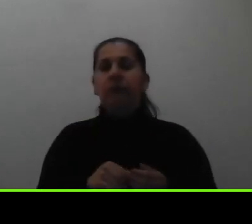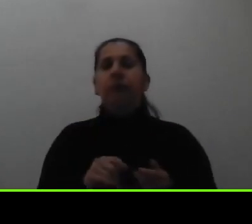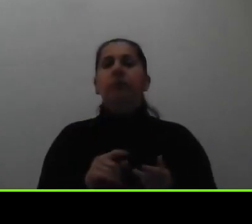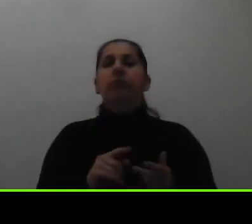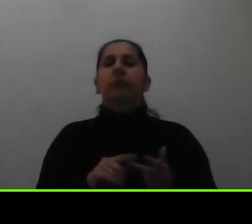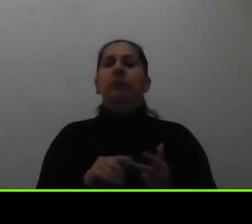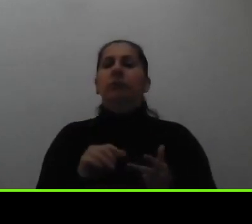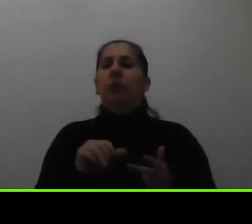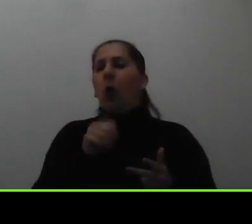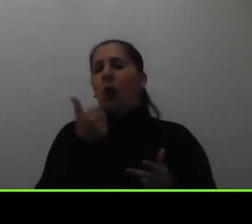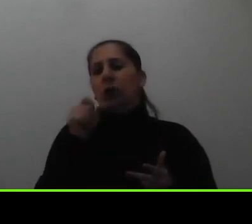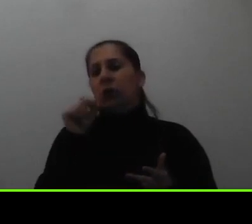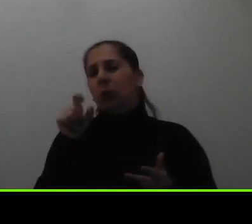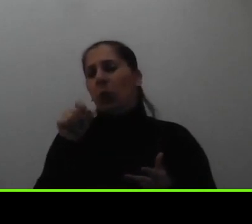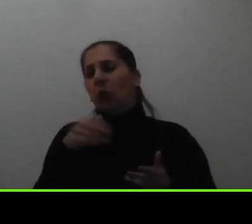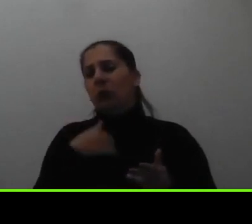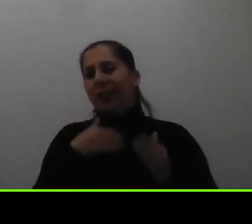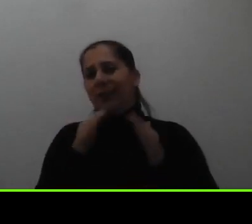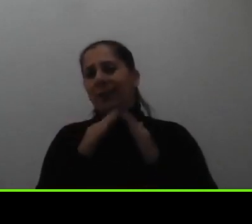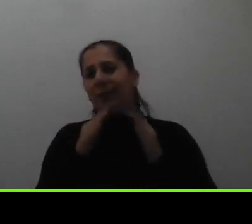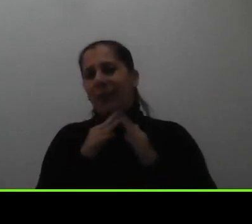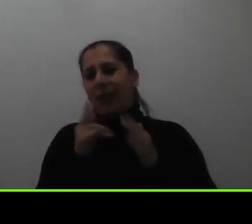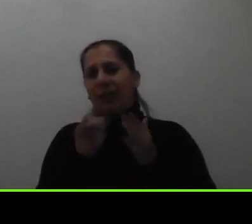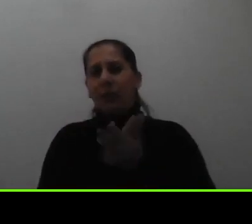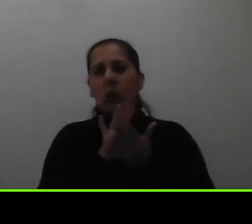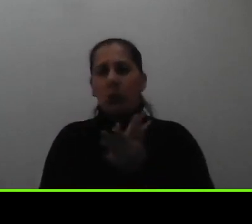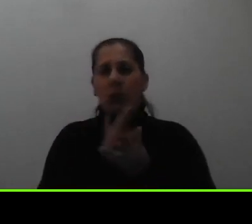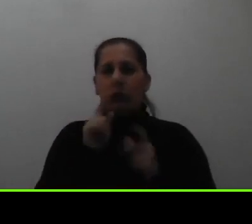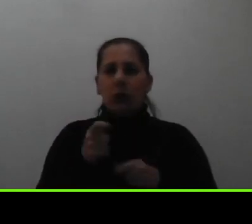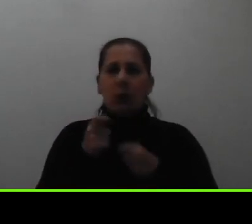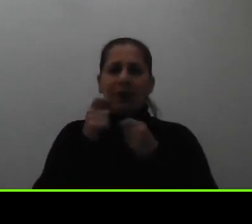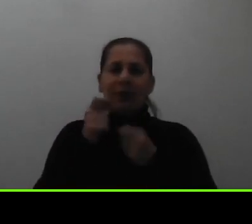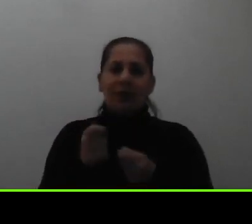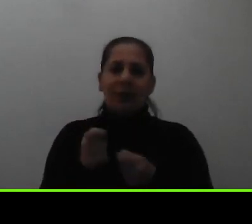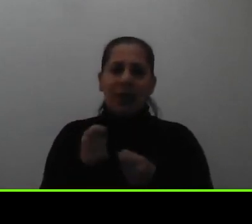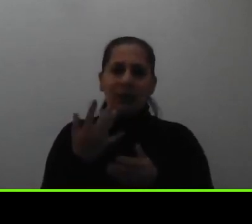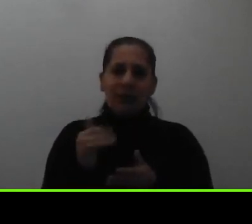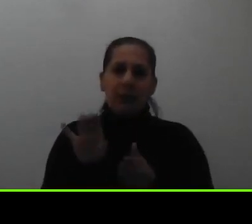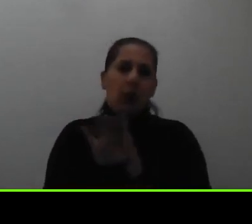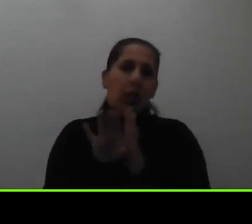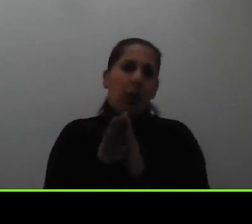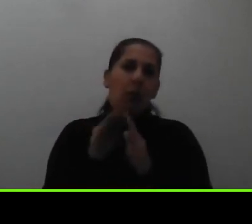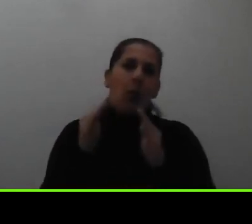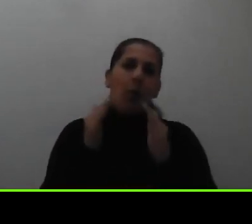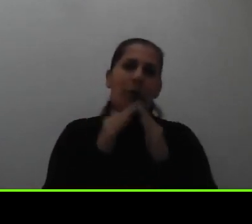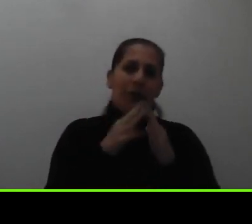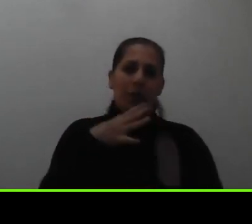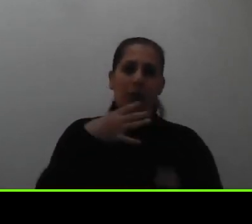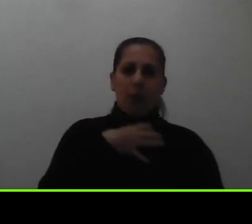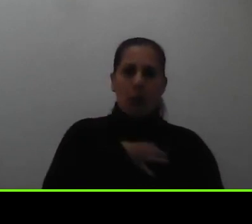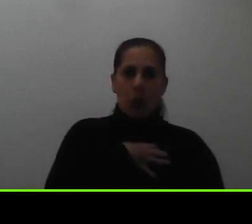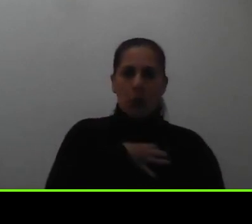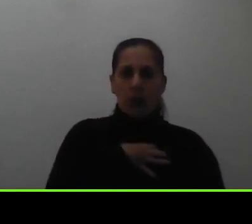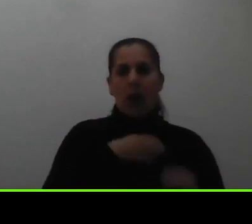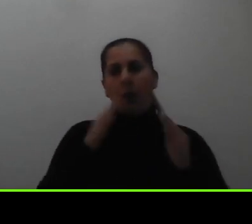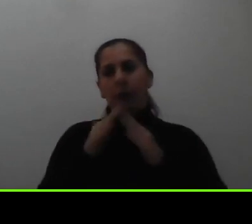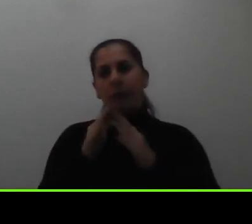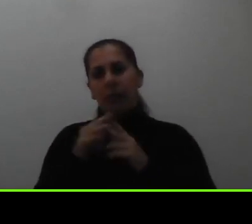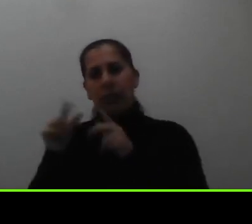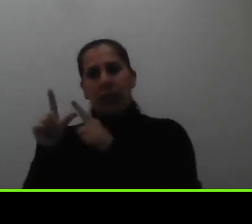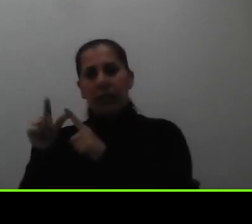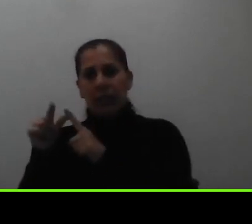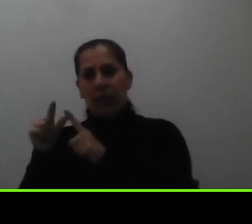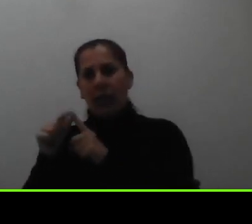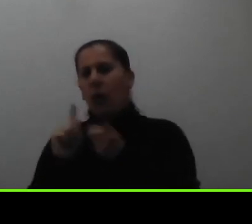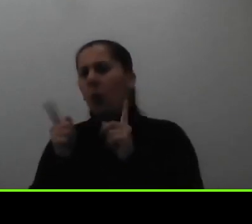con la vivienda y los documentos que deben presentar en caso de ser una vivienda propia y en caso de ser una vivienda alquilada que